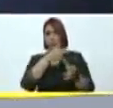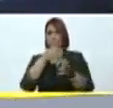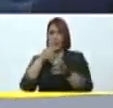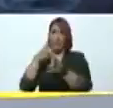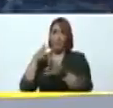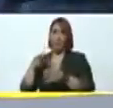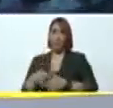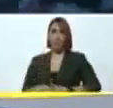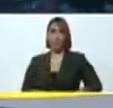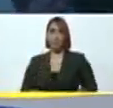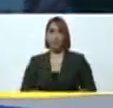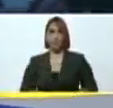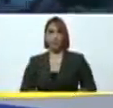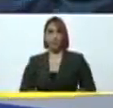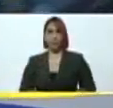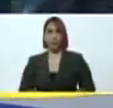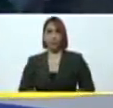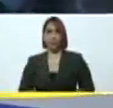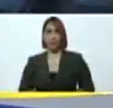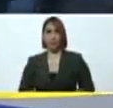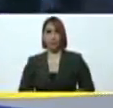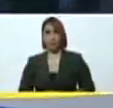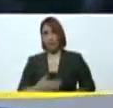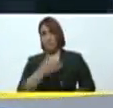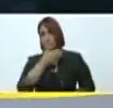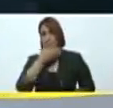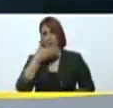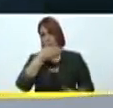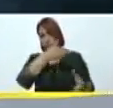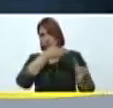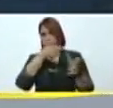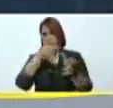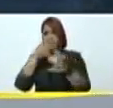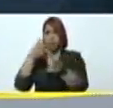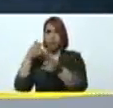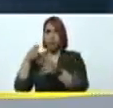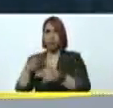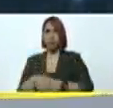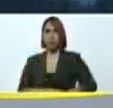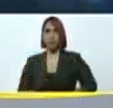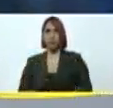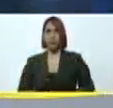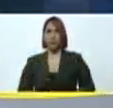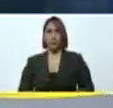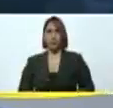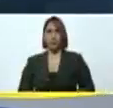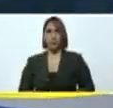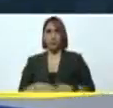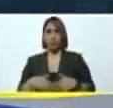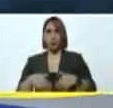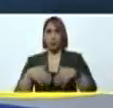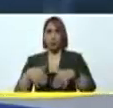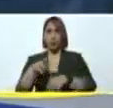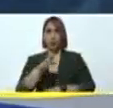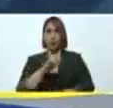disparador, el mejor francotirador del batallón rifles.